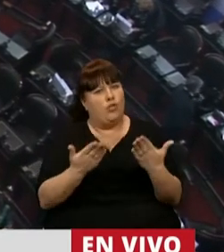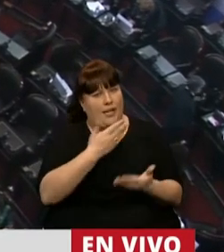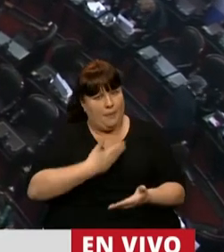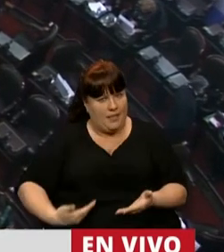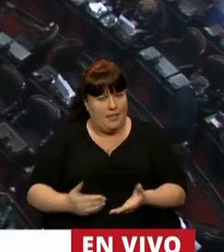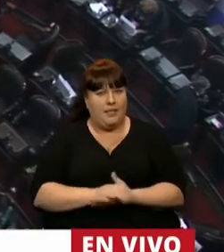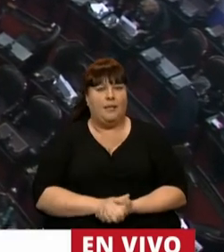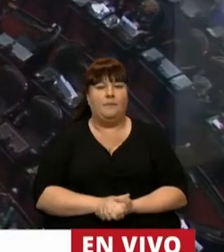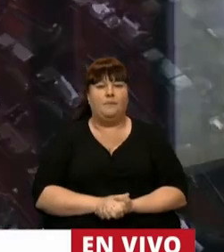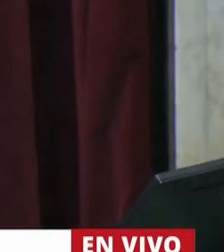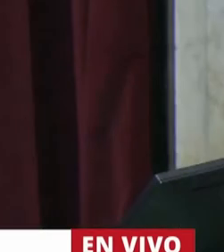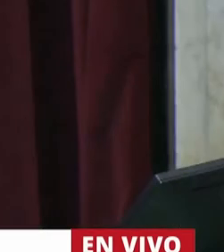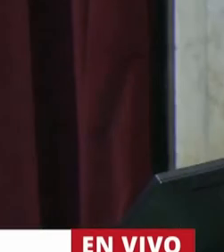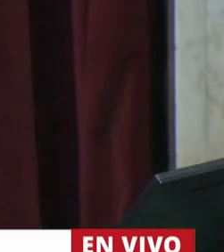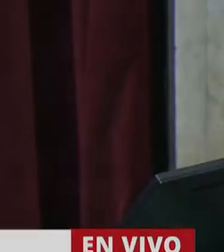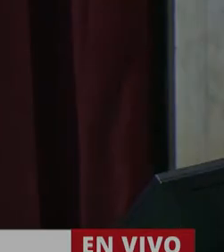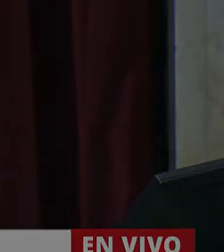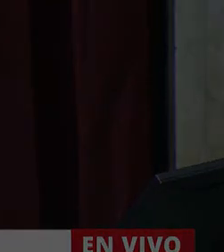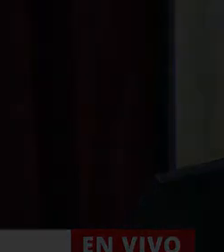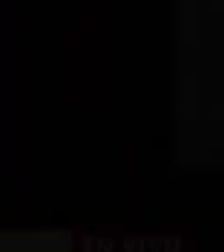gracias, presidente. Gracias, diputado.